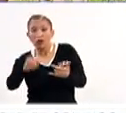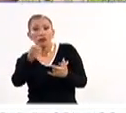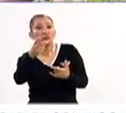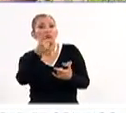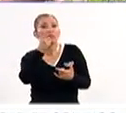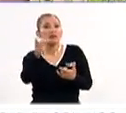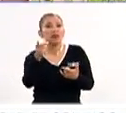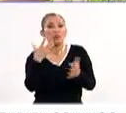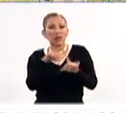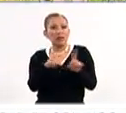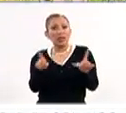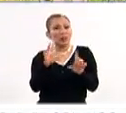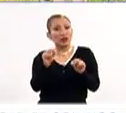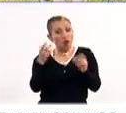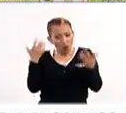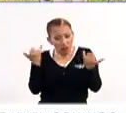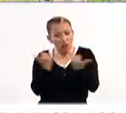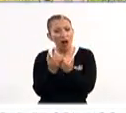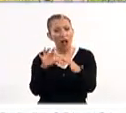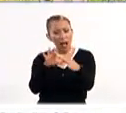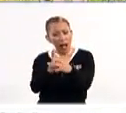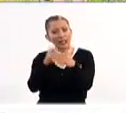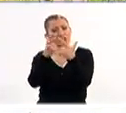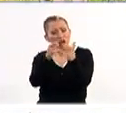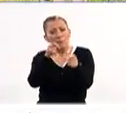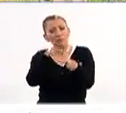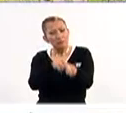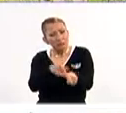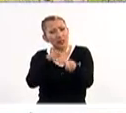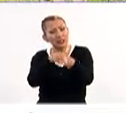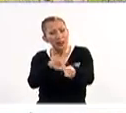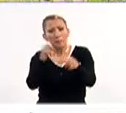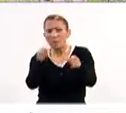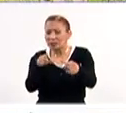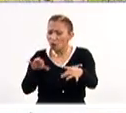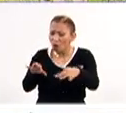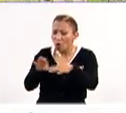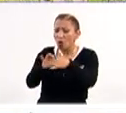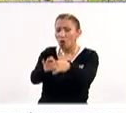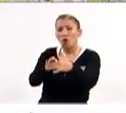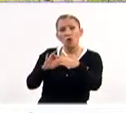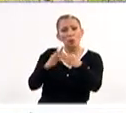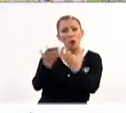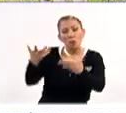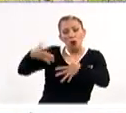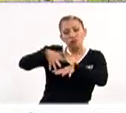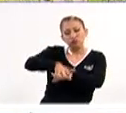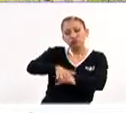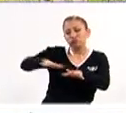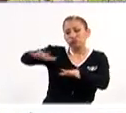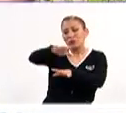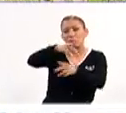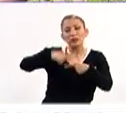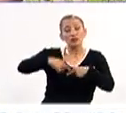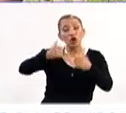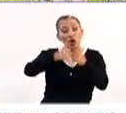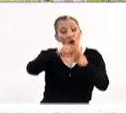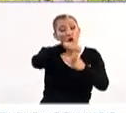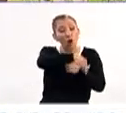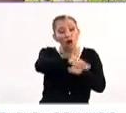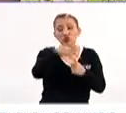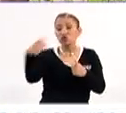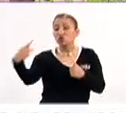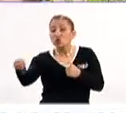es ajena a nosotros. No, esa historia sigue el día de hoy viva. entonces sí es una forma de integrar a la sociedad a través de lo suyo.